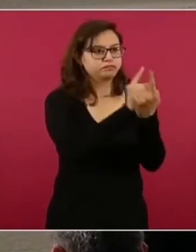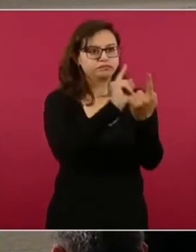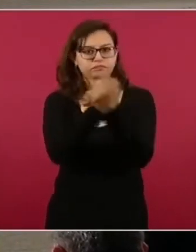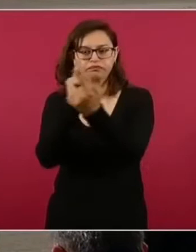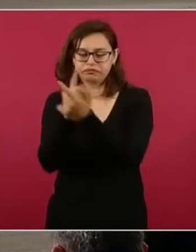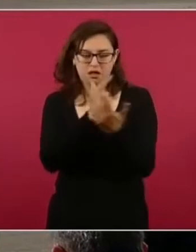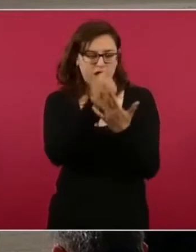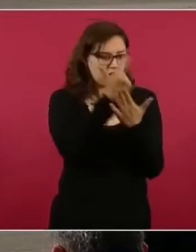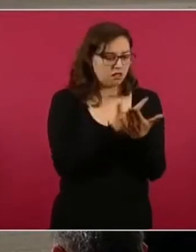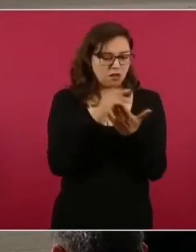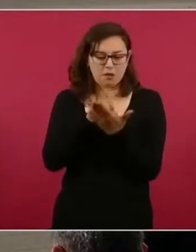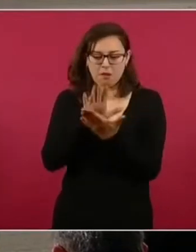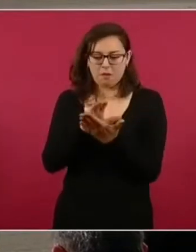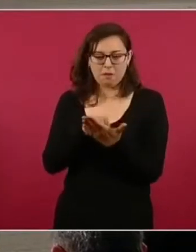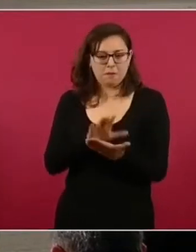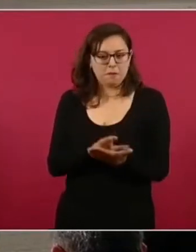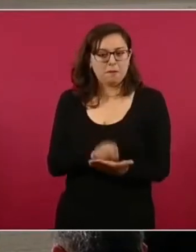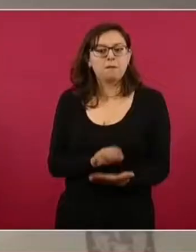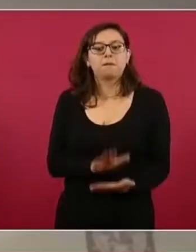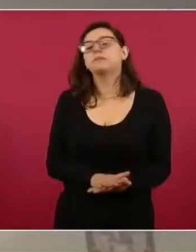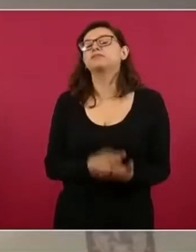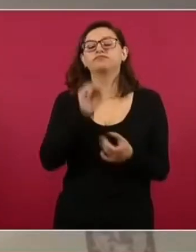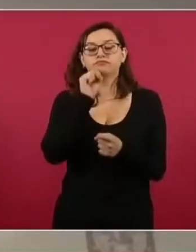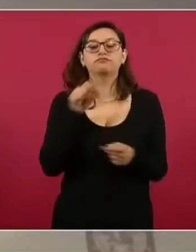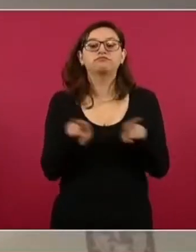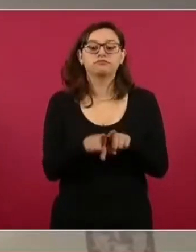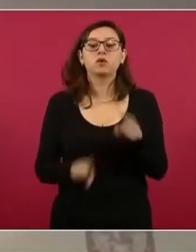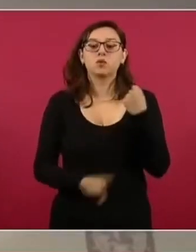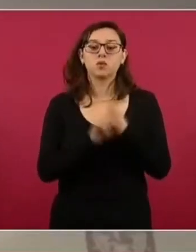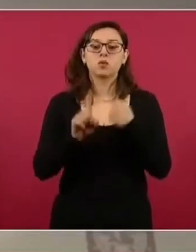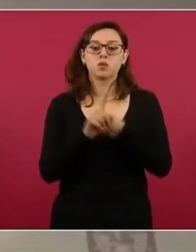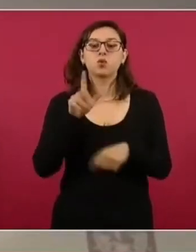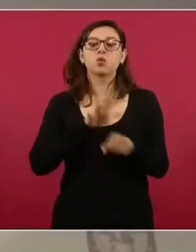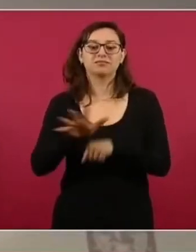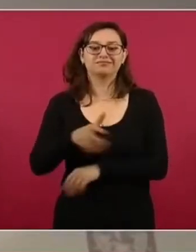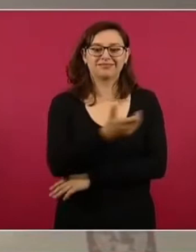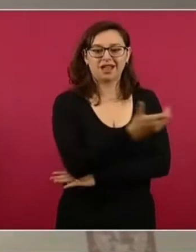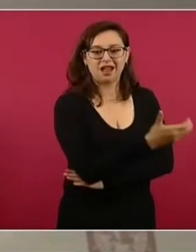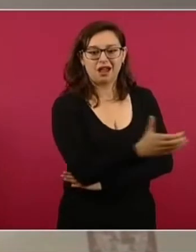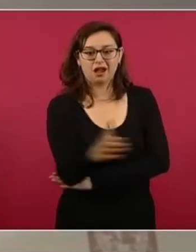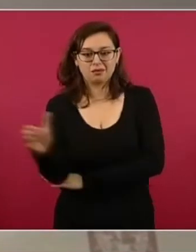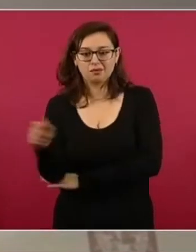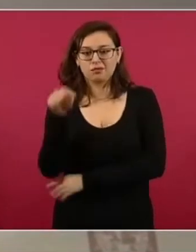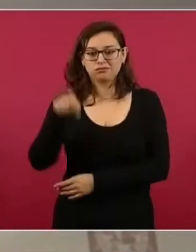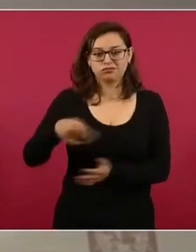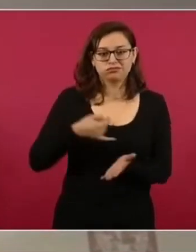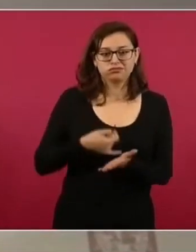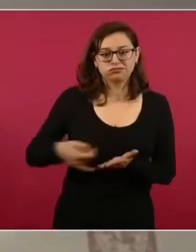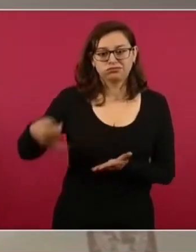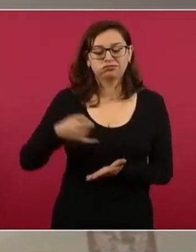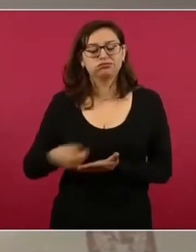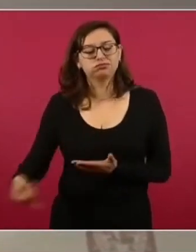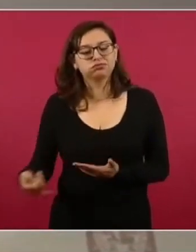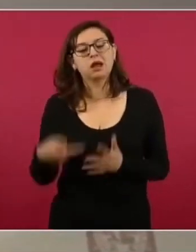inquietud importante por la afectación de cosechas. Oaxaca es principal productor de papaya en la costa, de mango, de